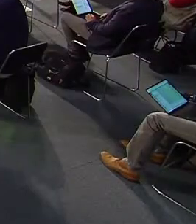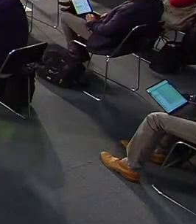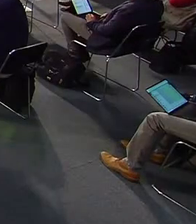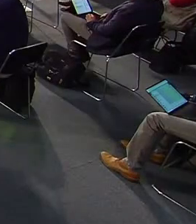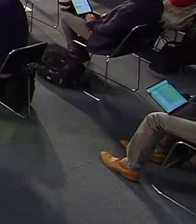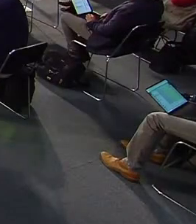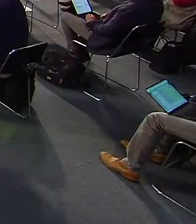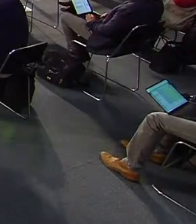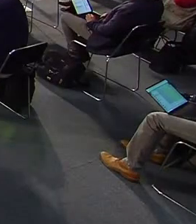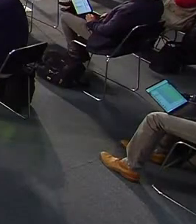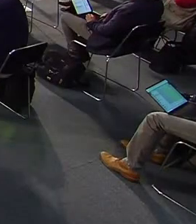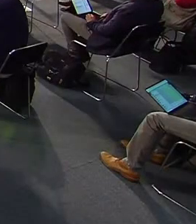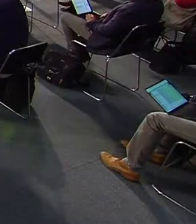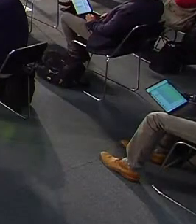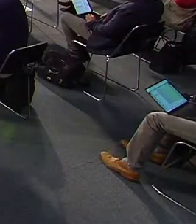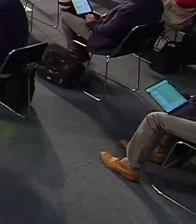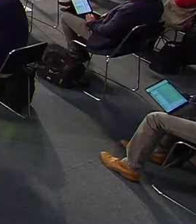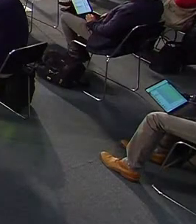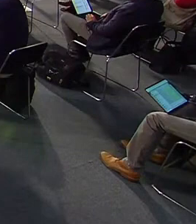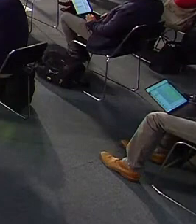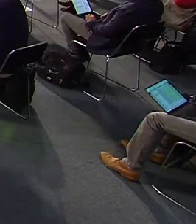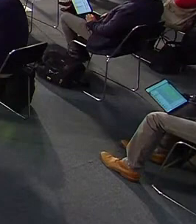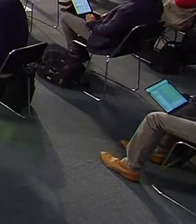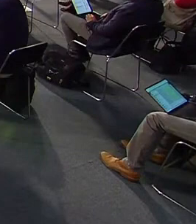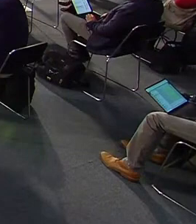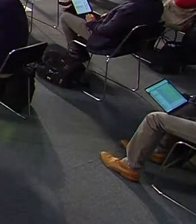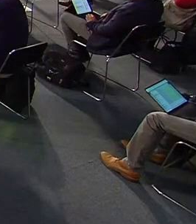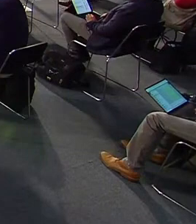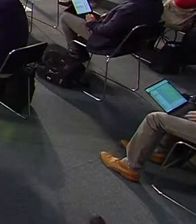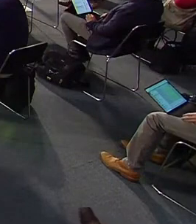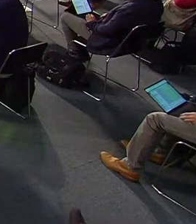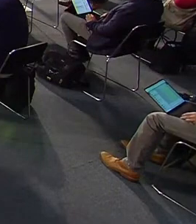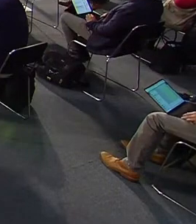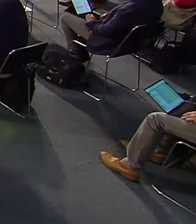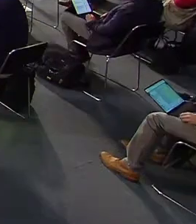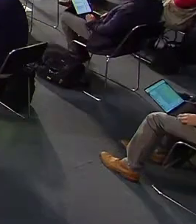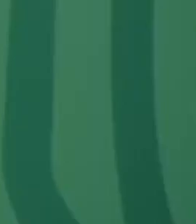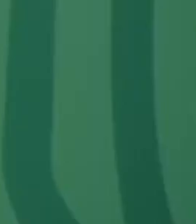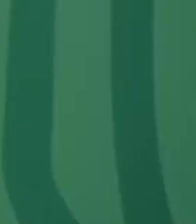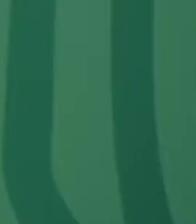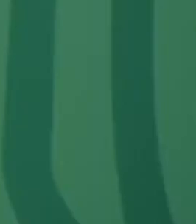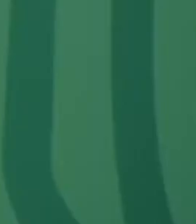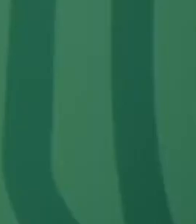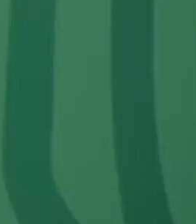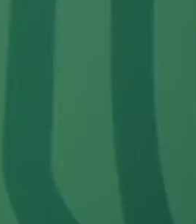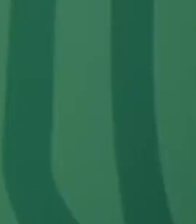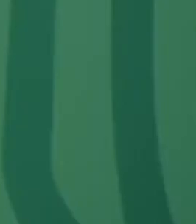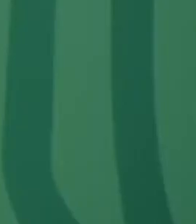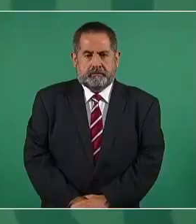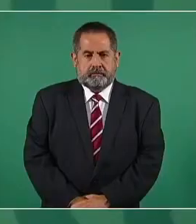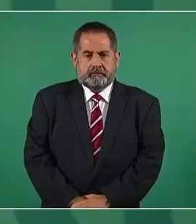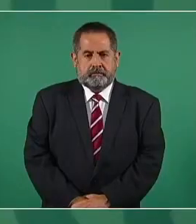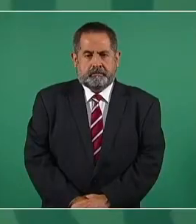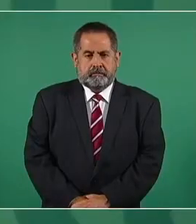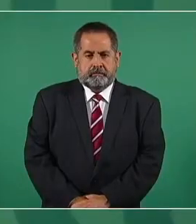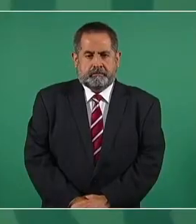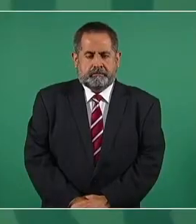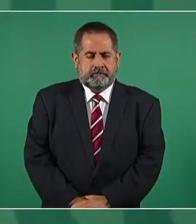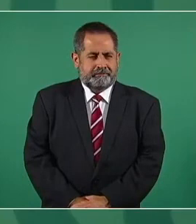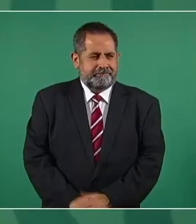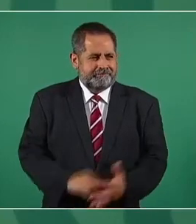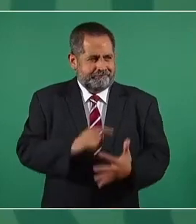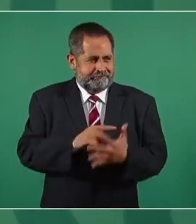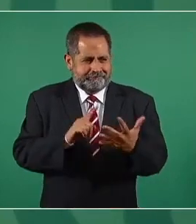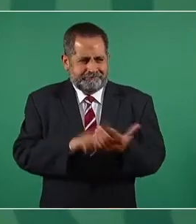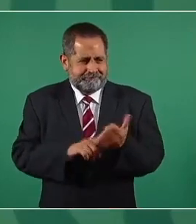las deformaciones que se transmiten, todo lo tóxico, todo el individualismo, el